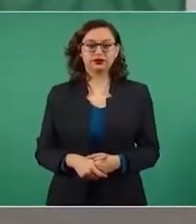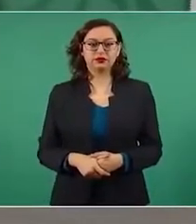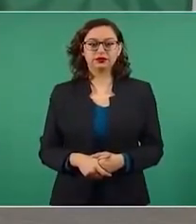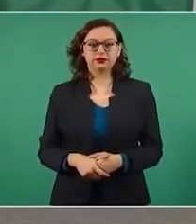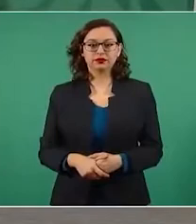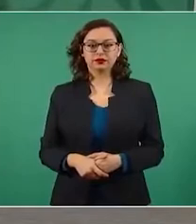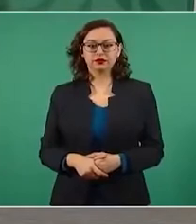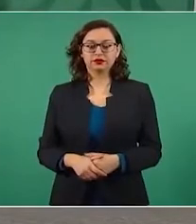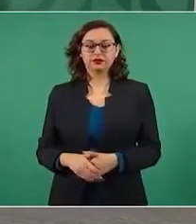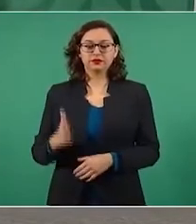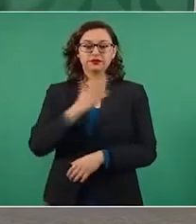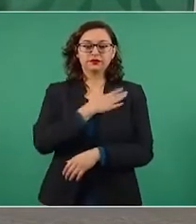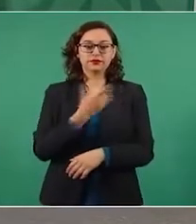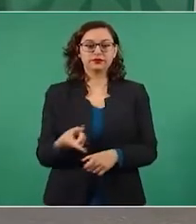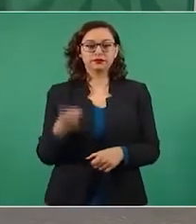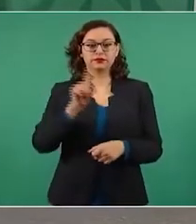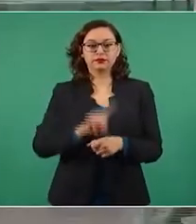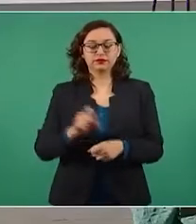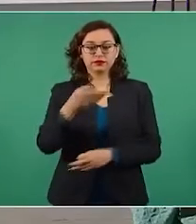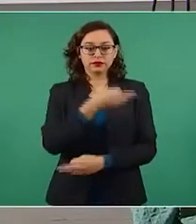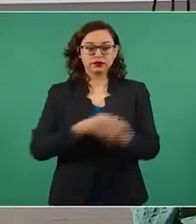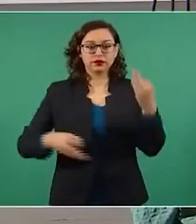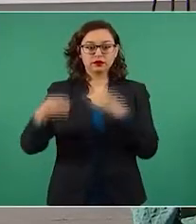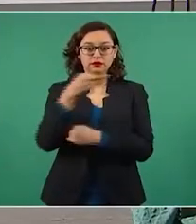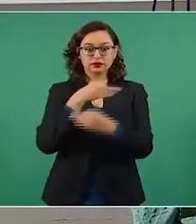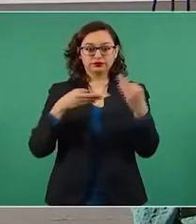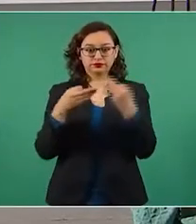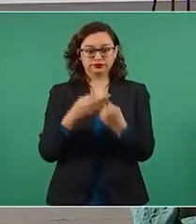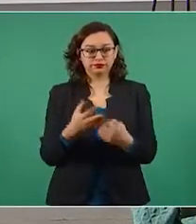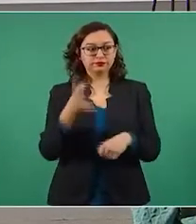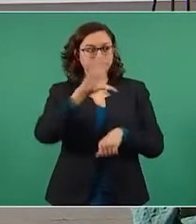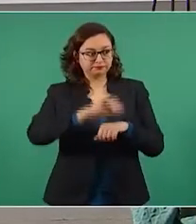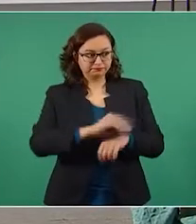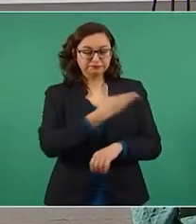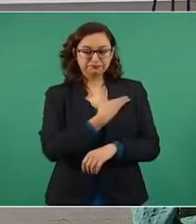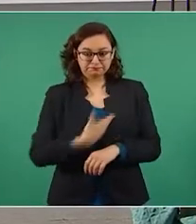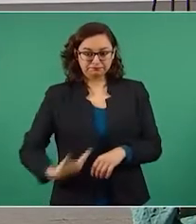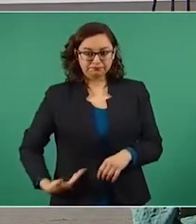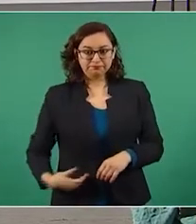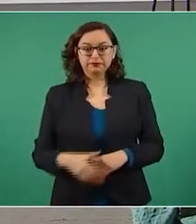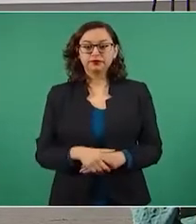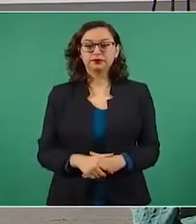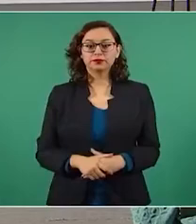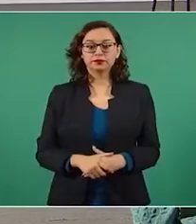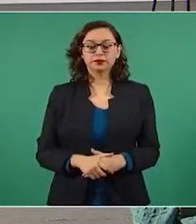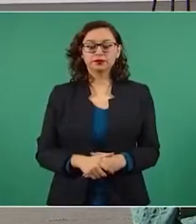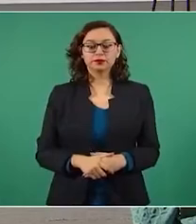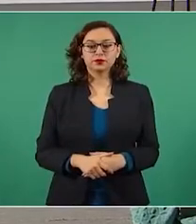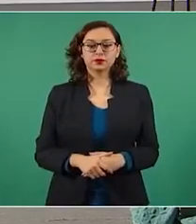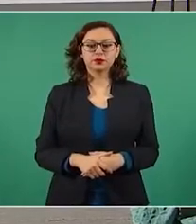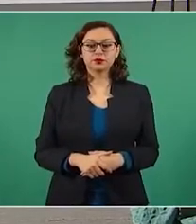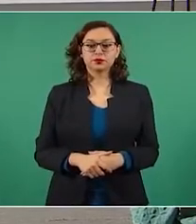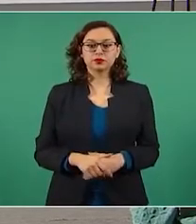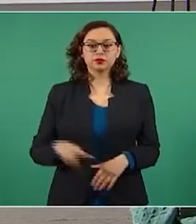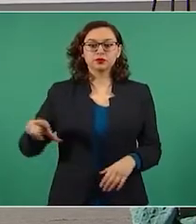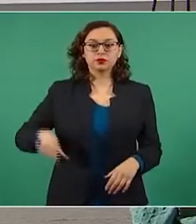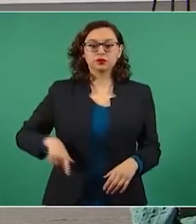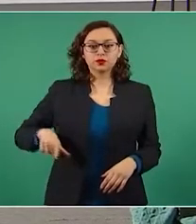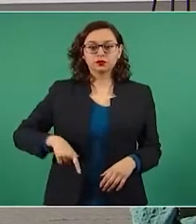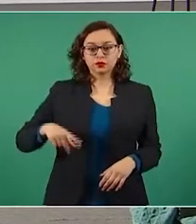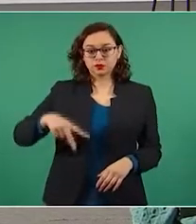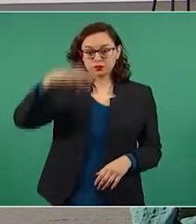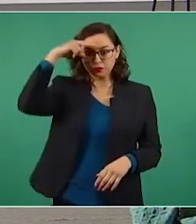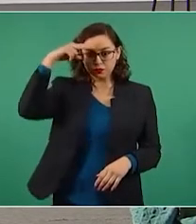Buenos días a todas y a todos. Con su permiso, señor presidente. El Gobierno de México se ha caracterizado por fomentar y